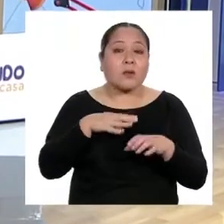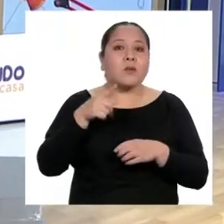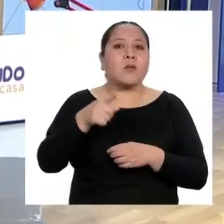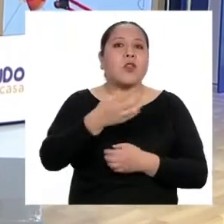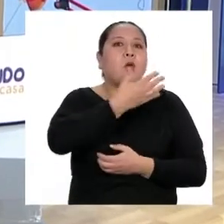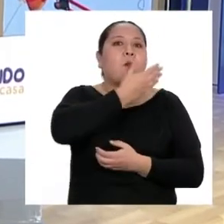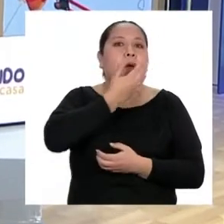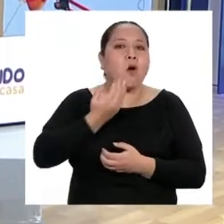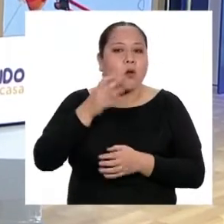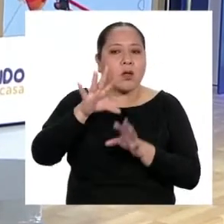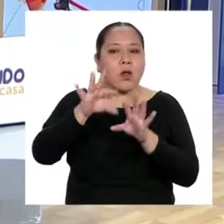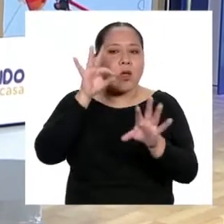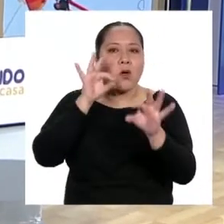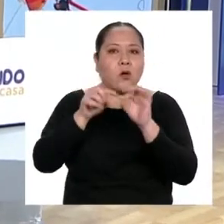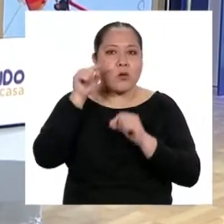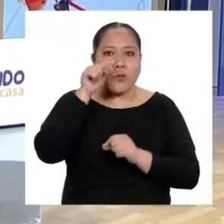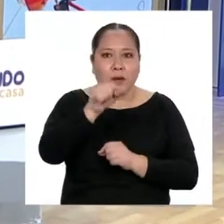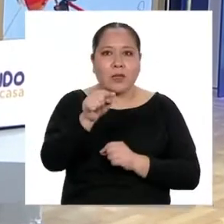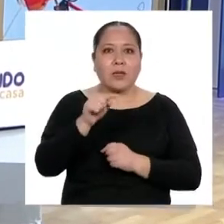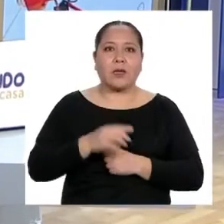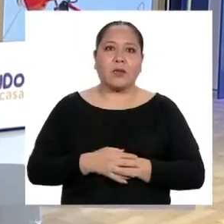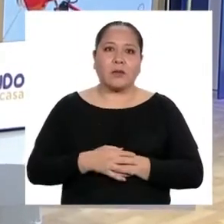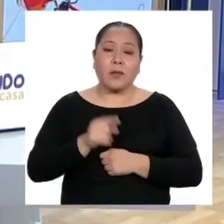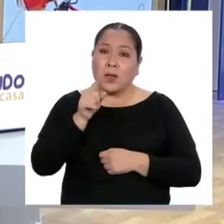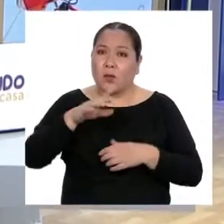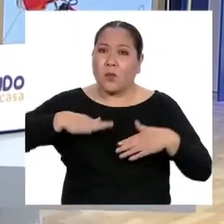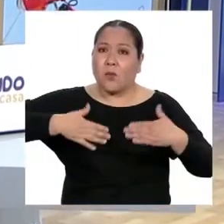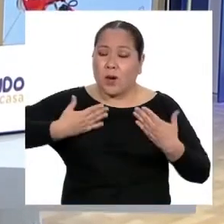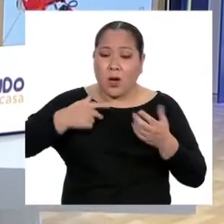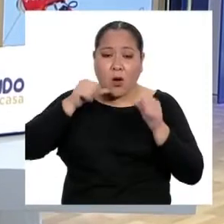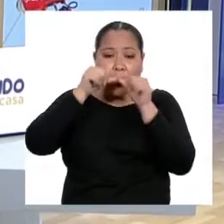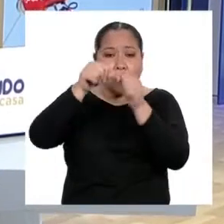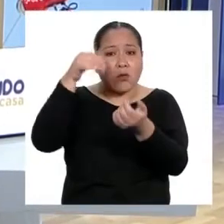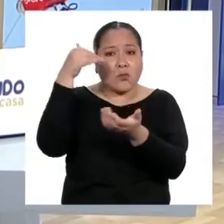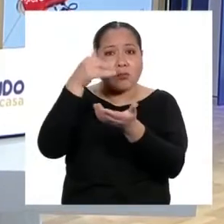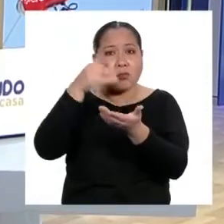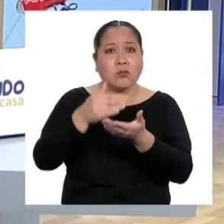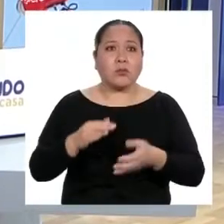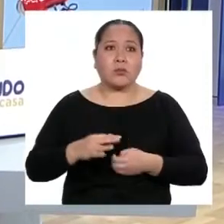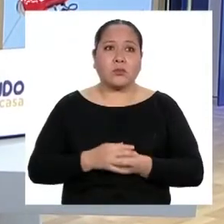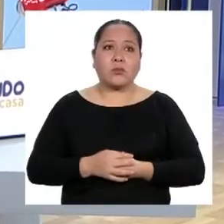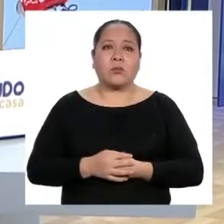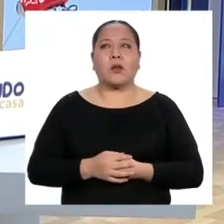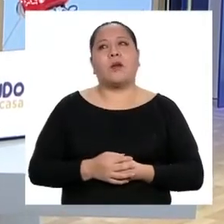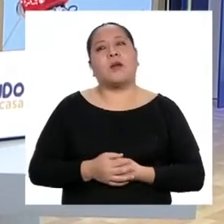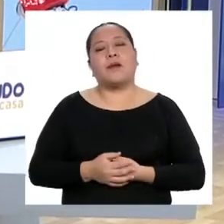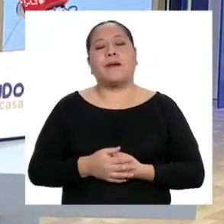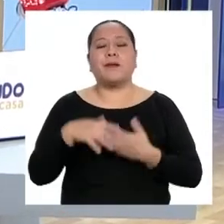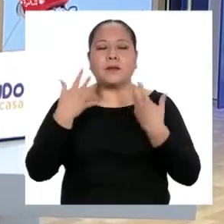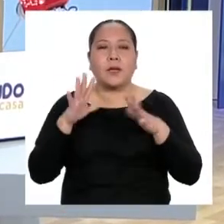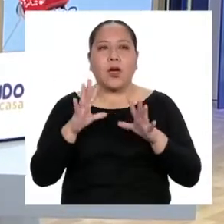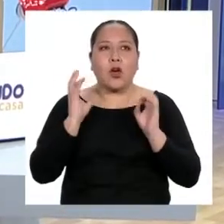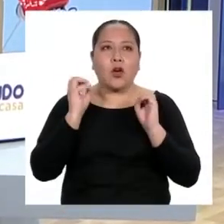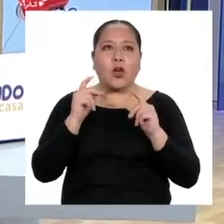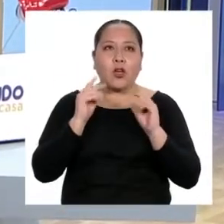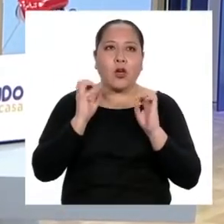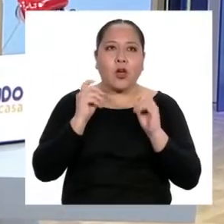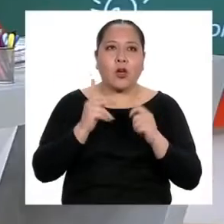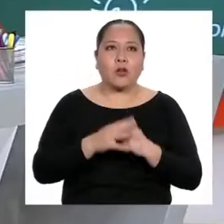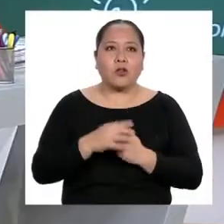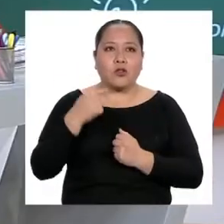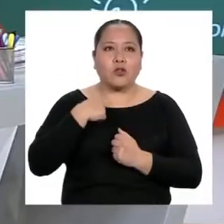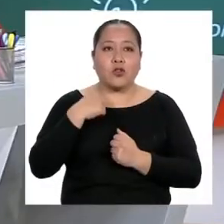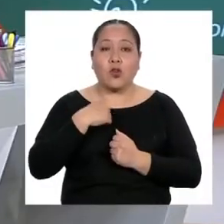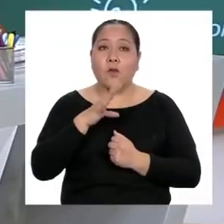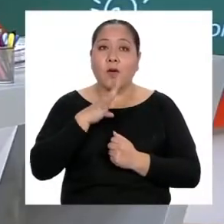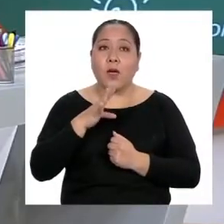opción que han encontrado para ti, para que puedas seguir estudiando. Ya, ok, ok. Yo voy a